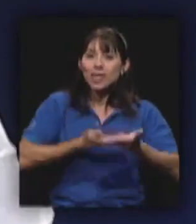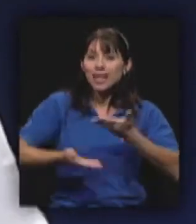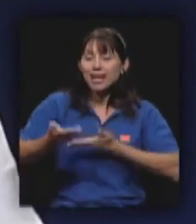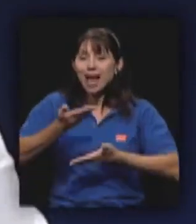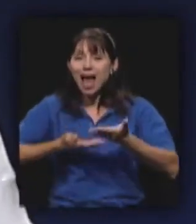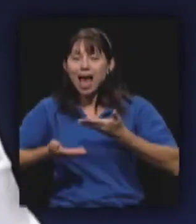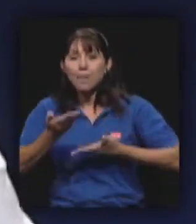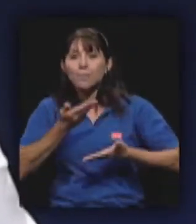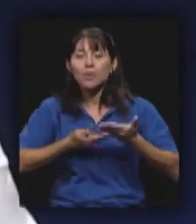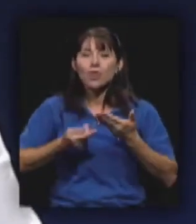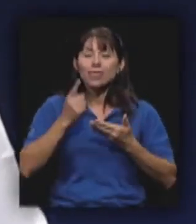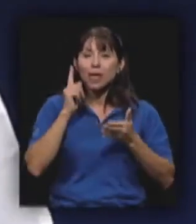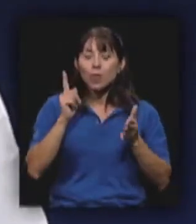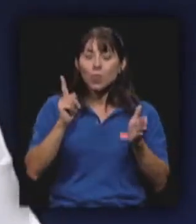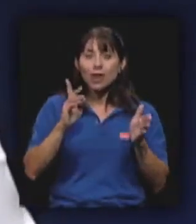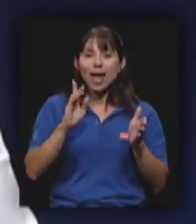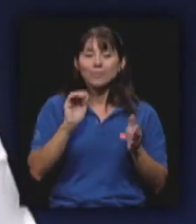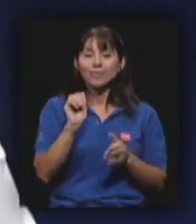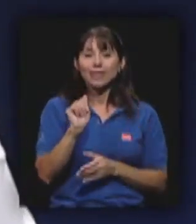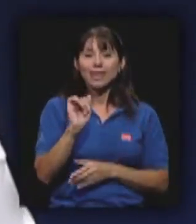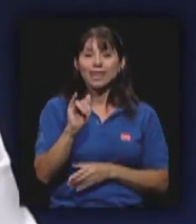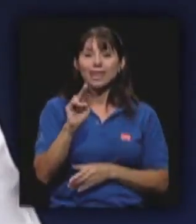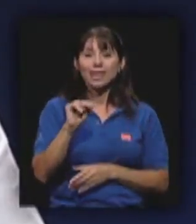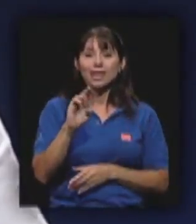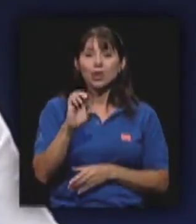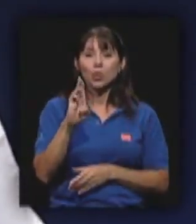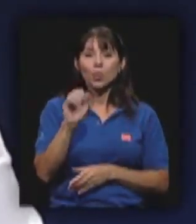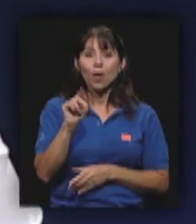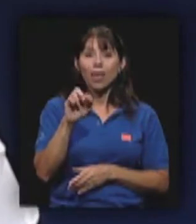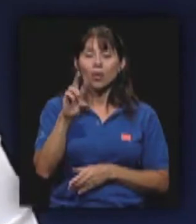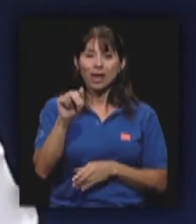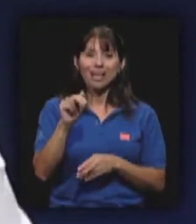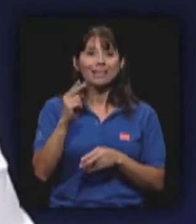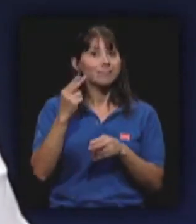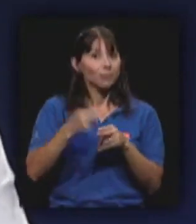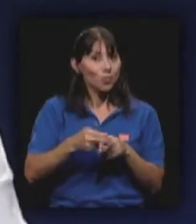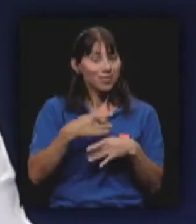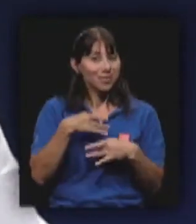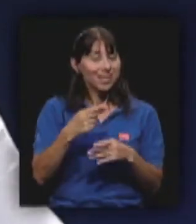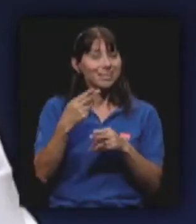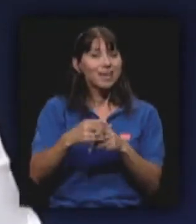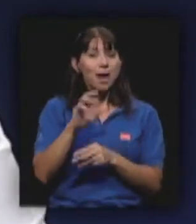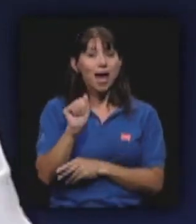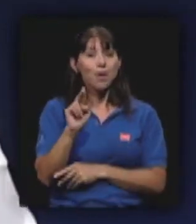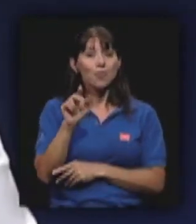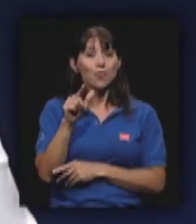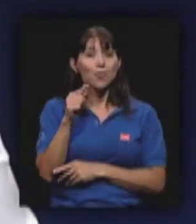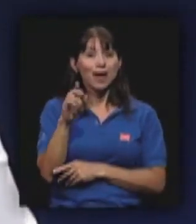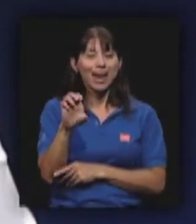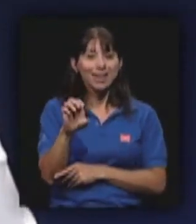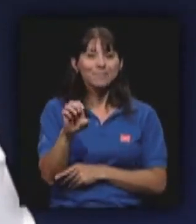una aceleradora, de una incubadora, tiene un nombre interesante, se llama AUGE, eso es algo que estamos terminando de resolver